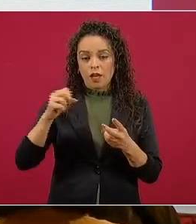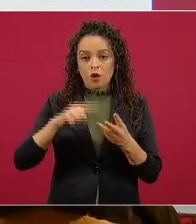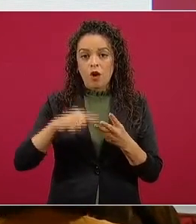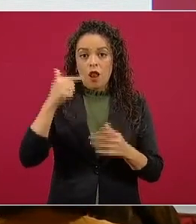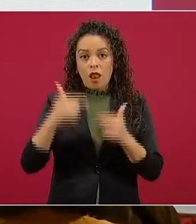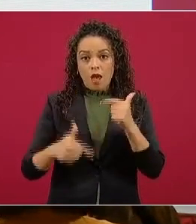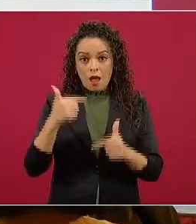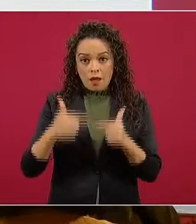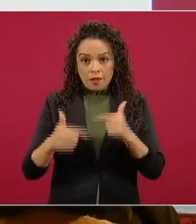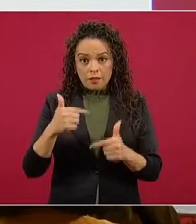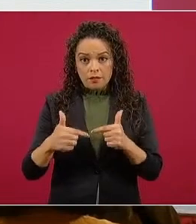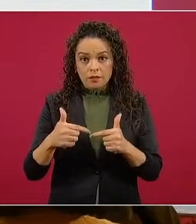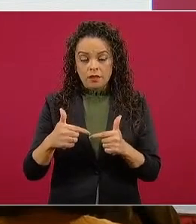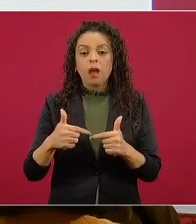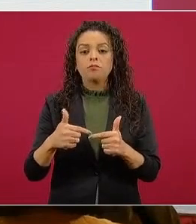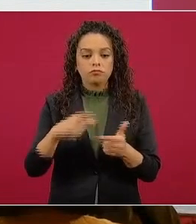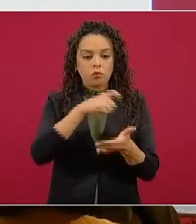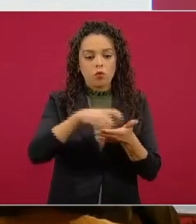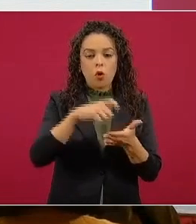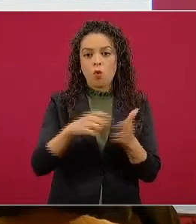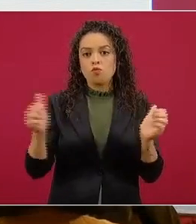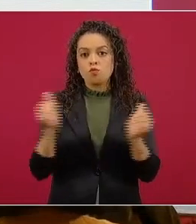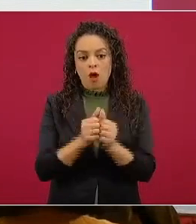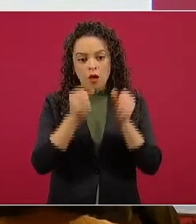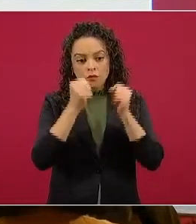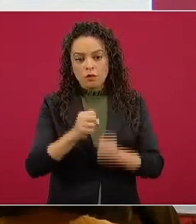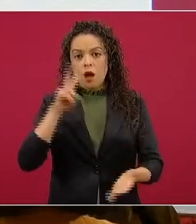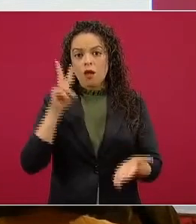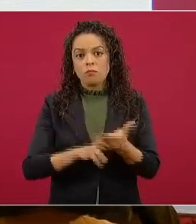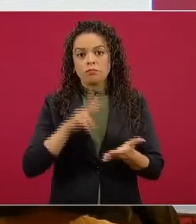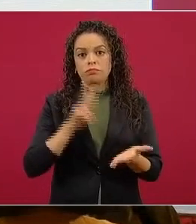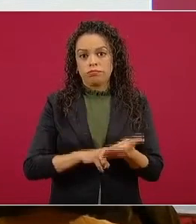alimentos a precios de garantía. Cumplido,